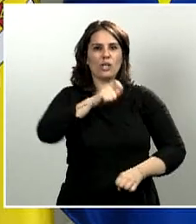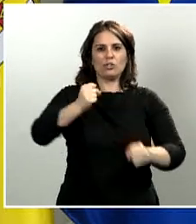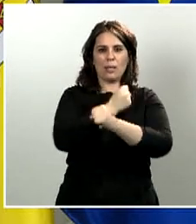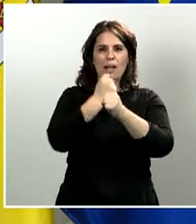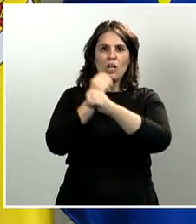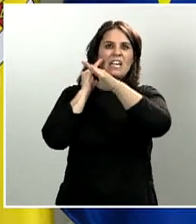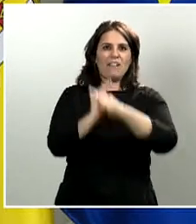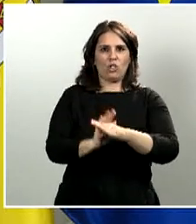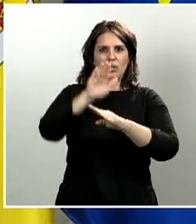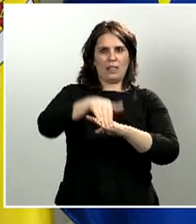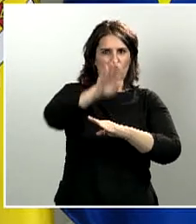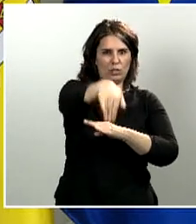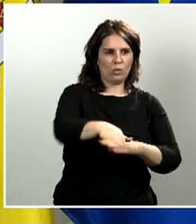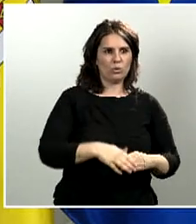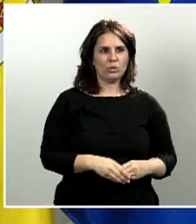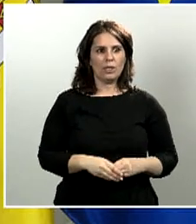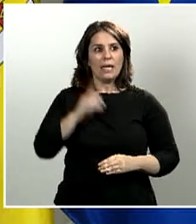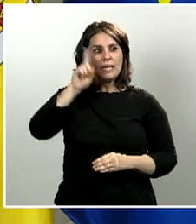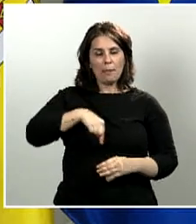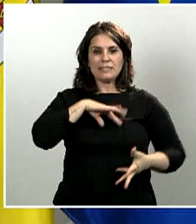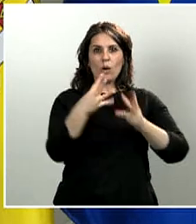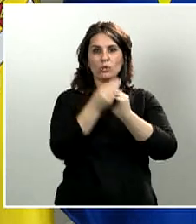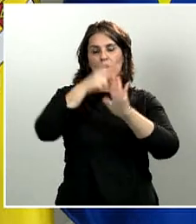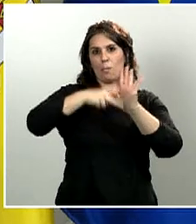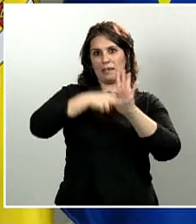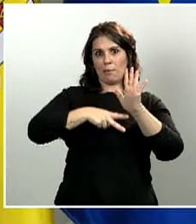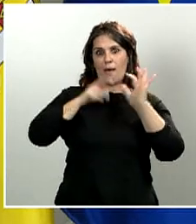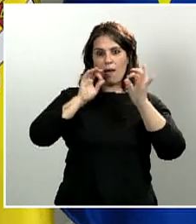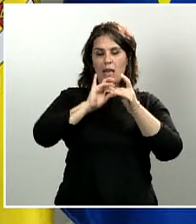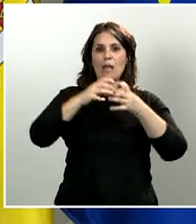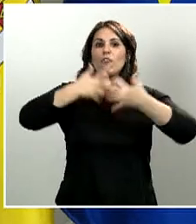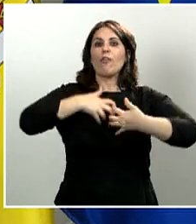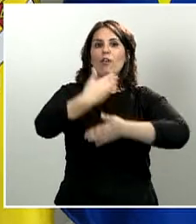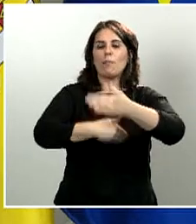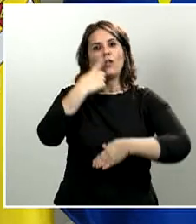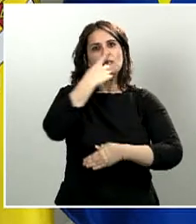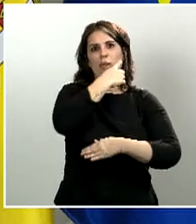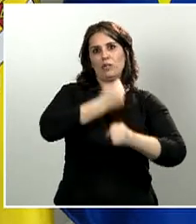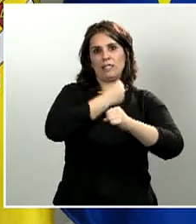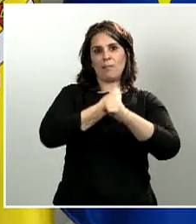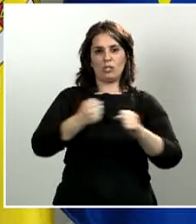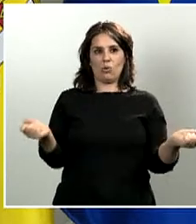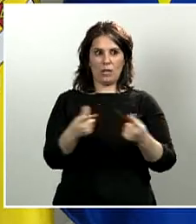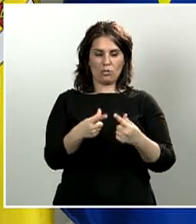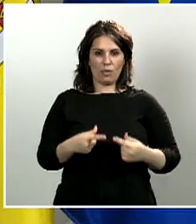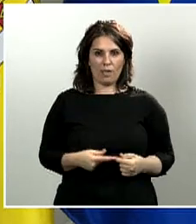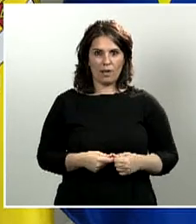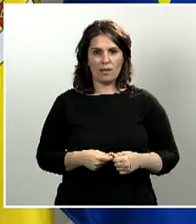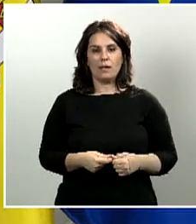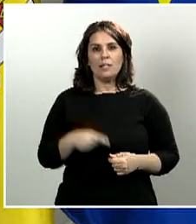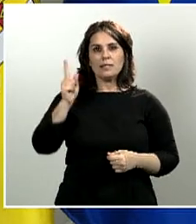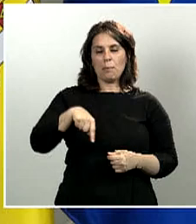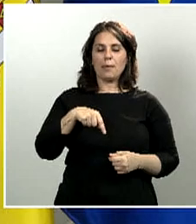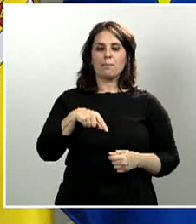se ajusta la normativa aplicable al funcionamiento de la Inspección de Trabajo y Seguridad Social, se flexibiliza también